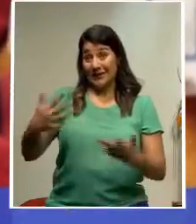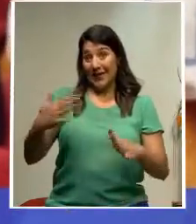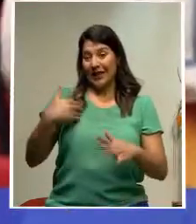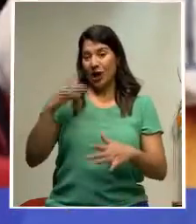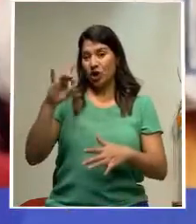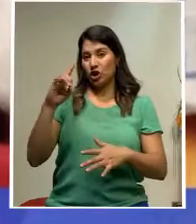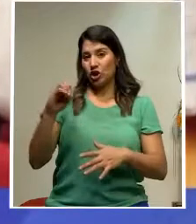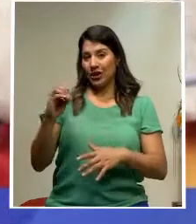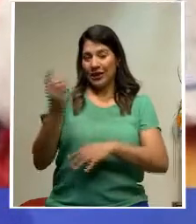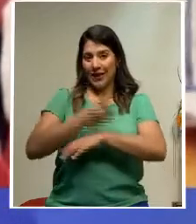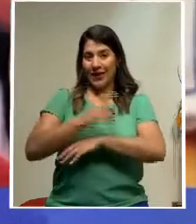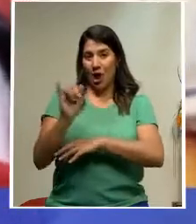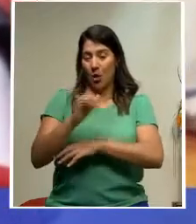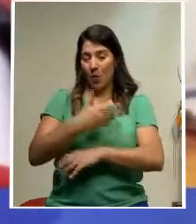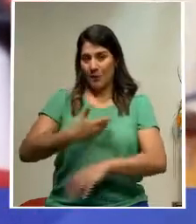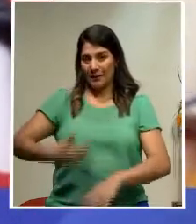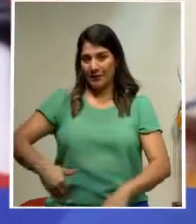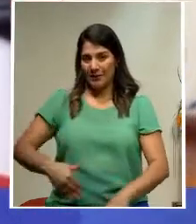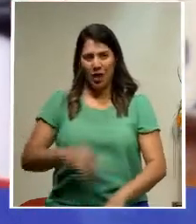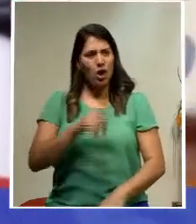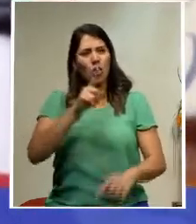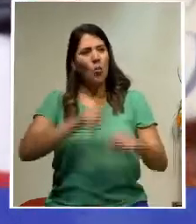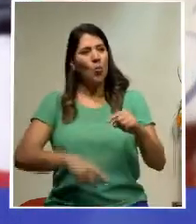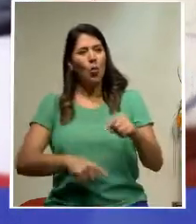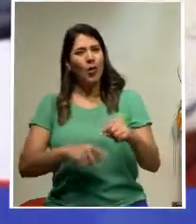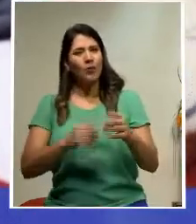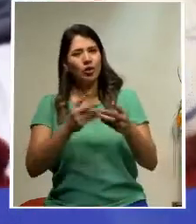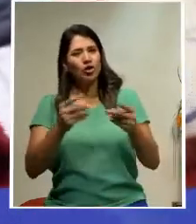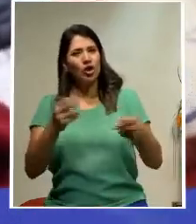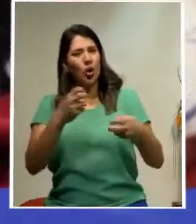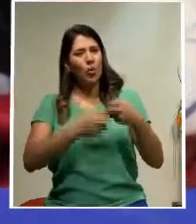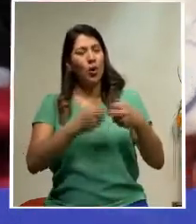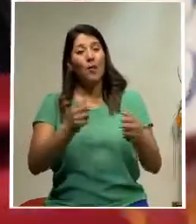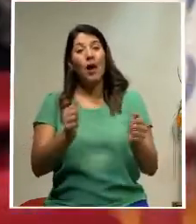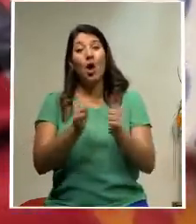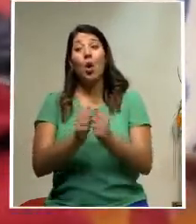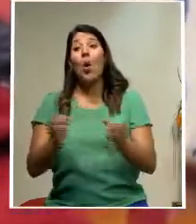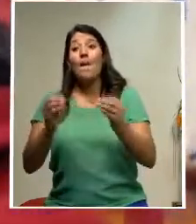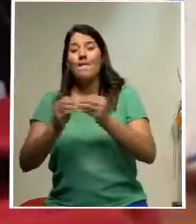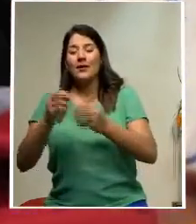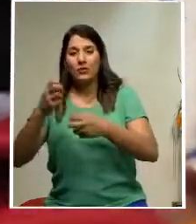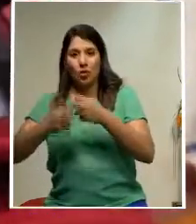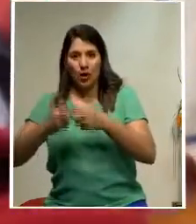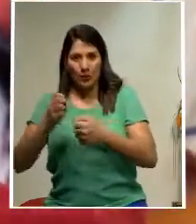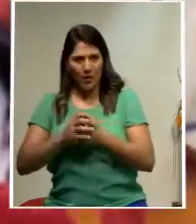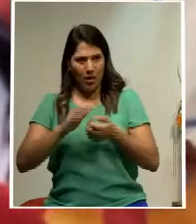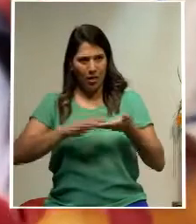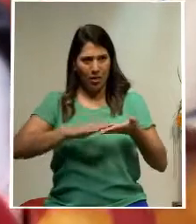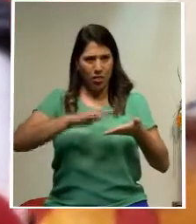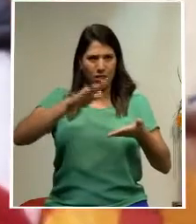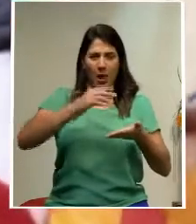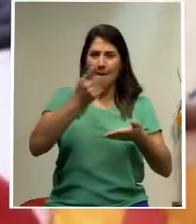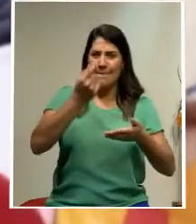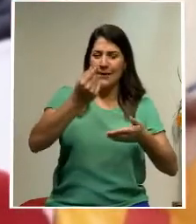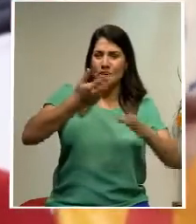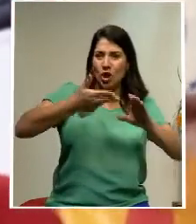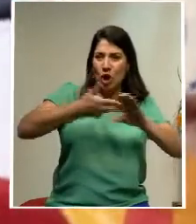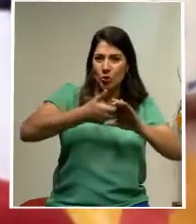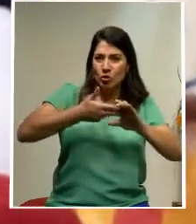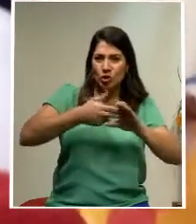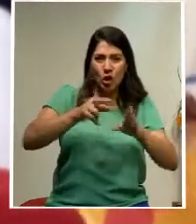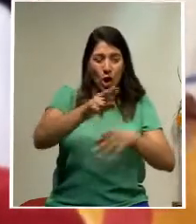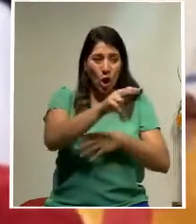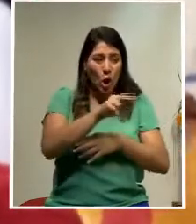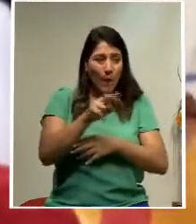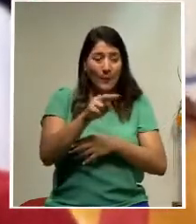poniendo o generando más crisis. El incremento al precio de los combustibles, estimados compañeros y